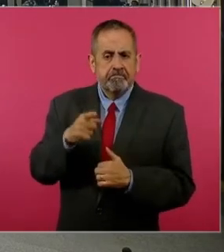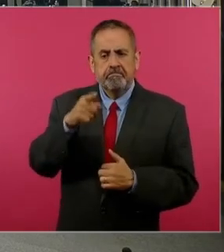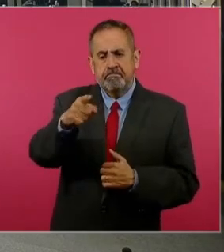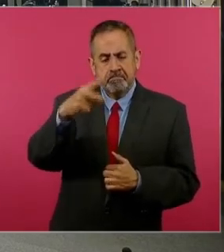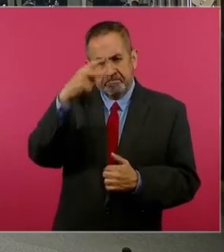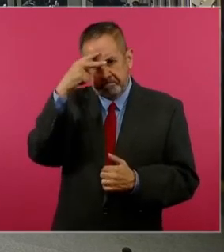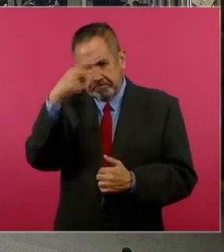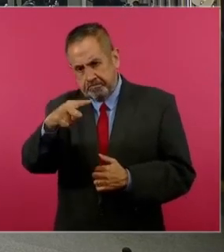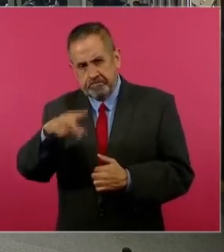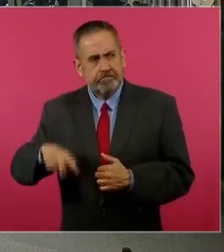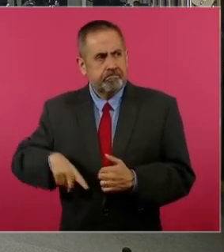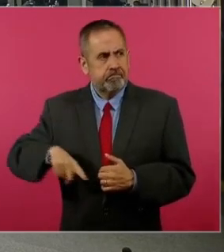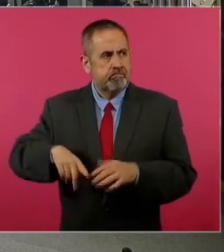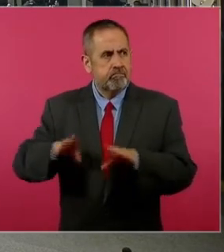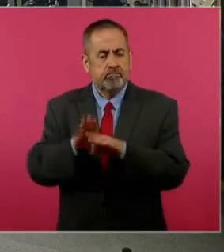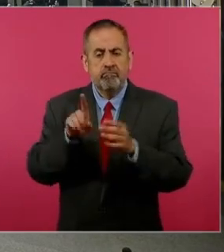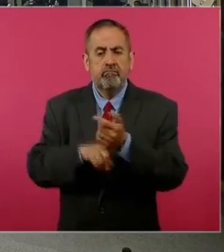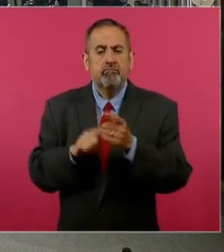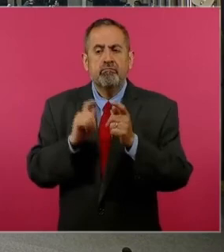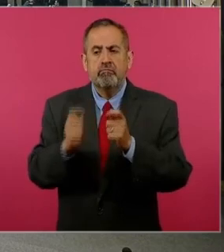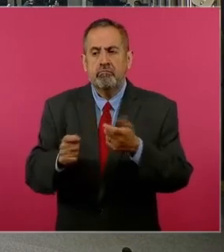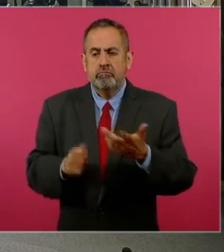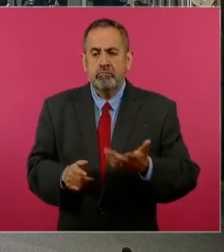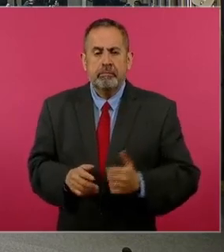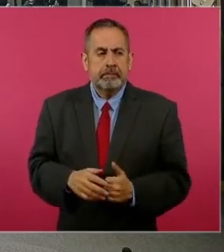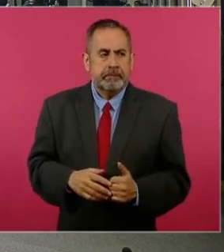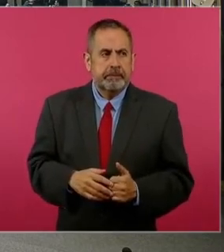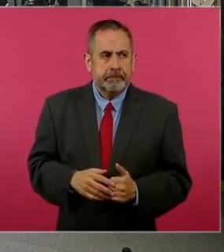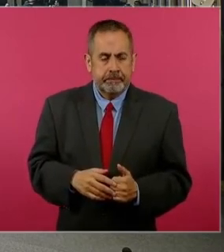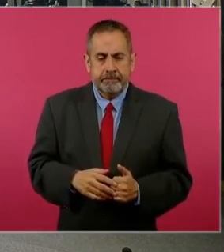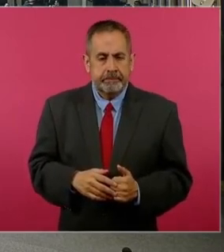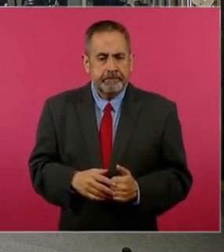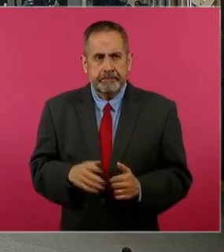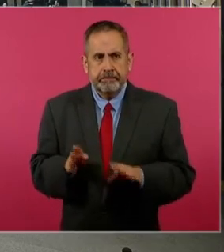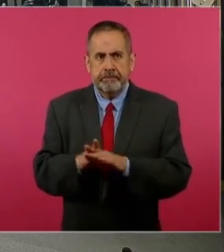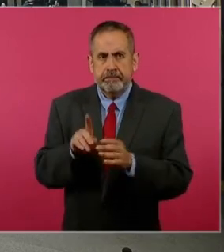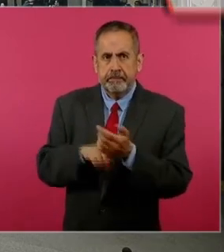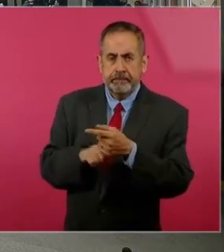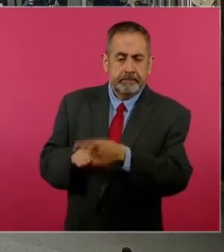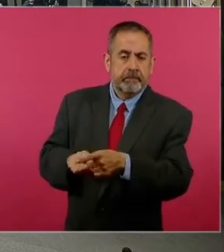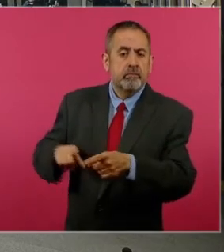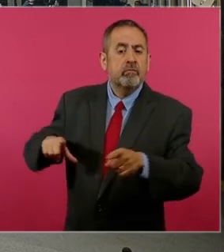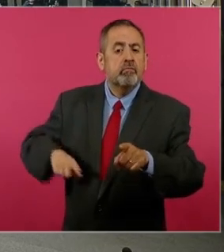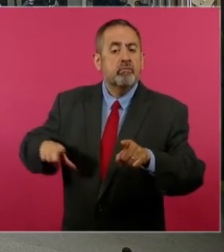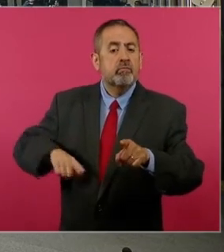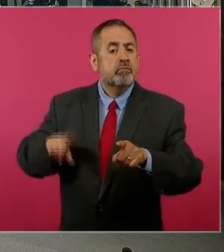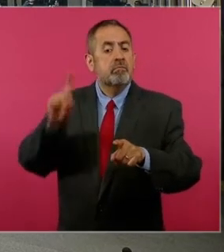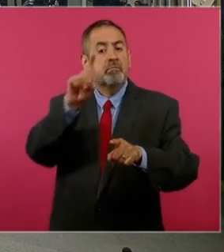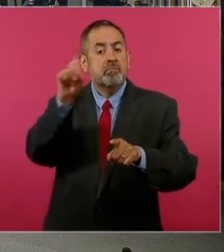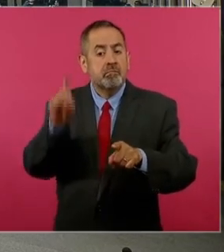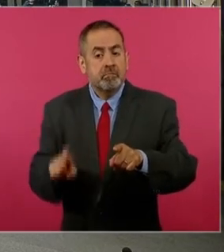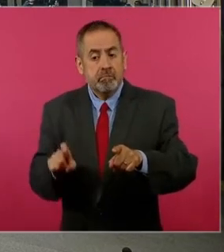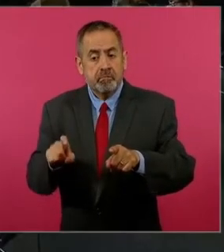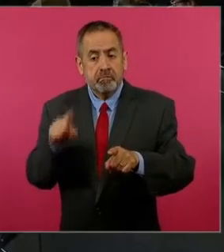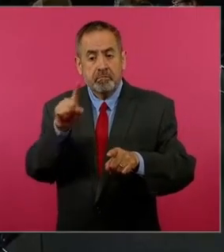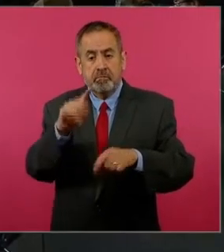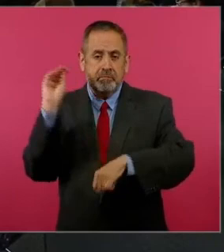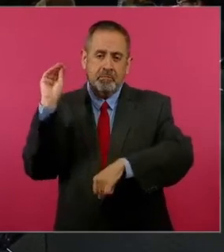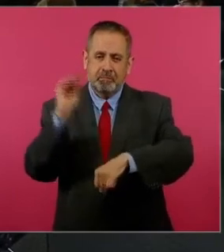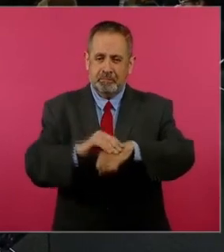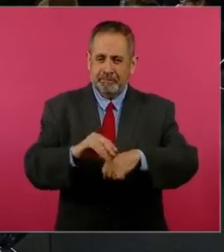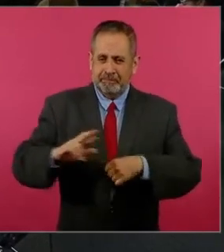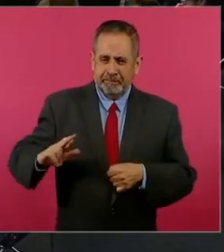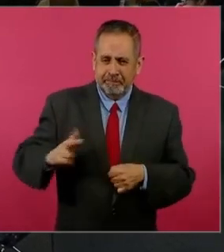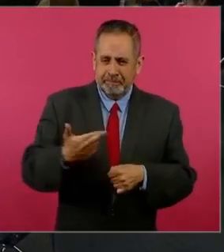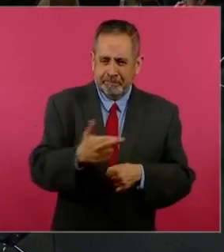luego de estas acciones que ha realizado el gobierno de Texas al instalar boyas flotantes